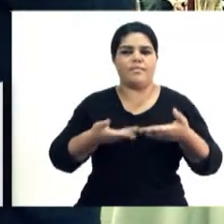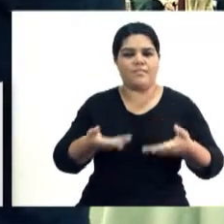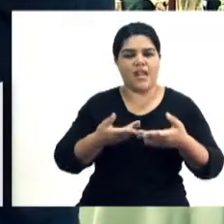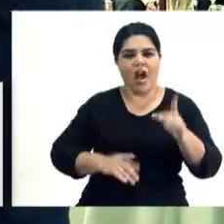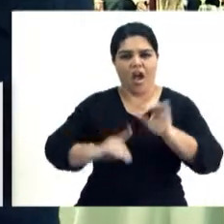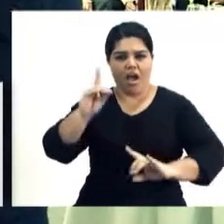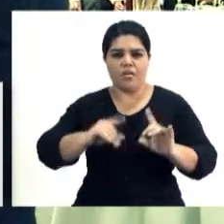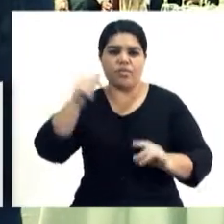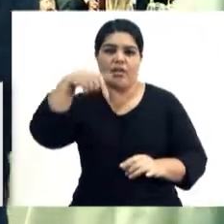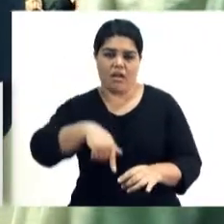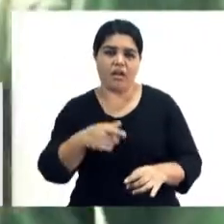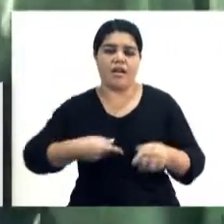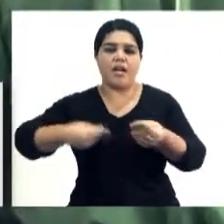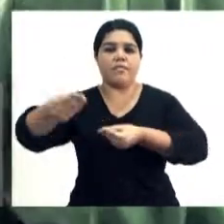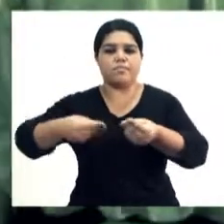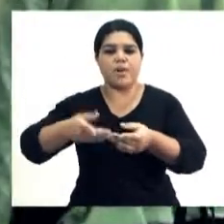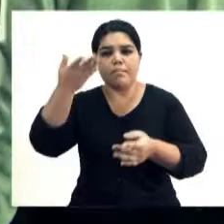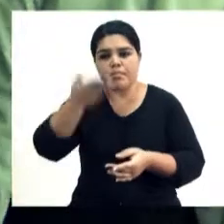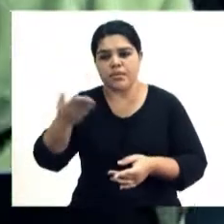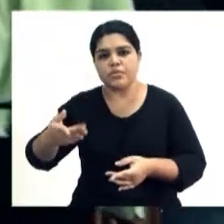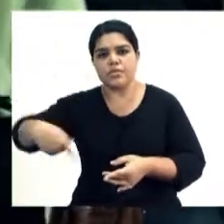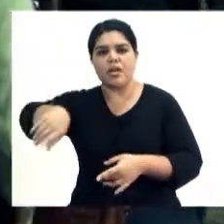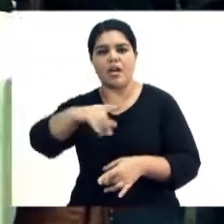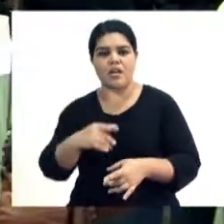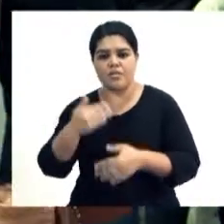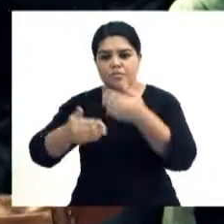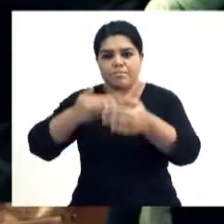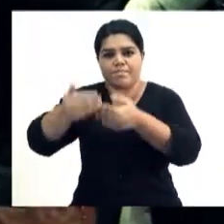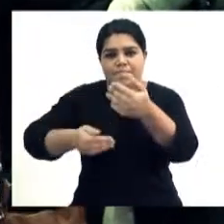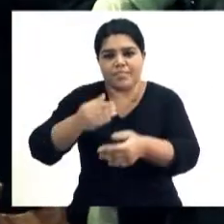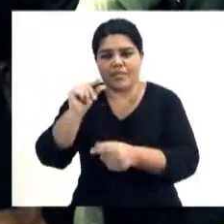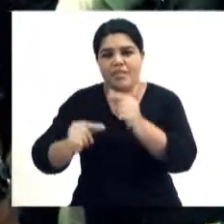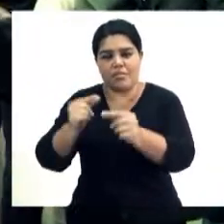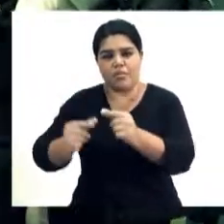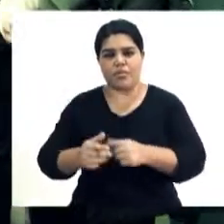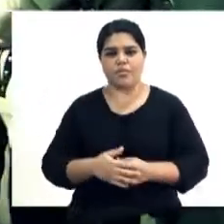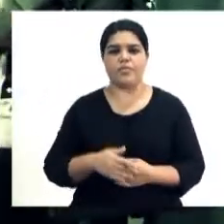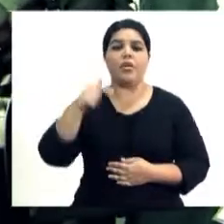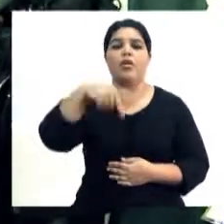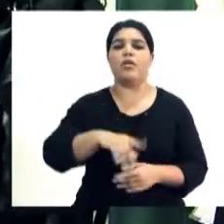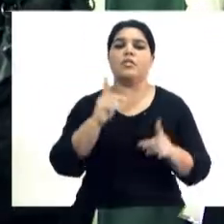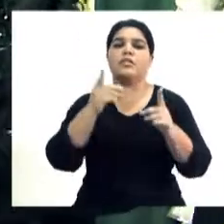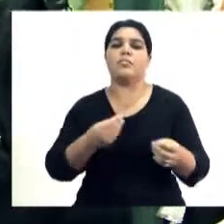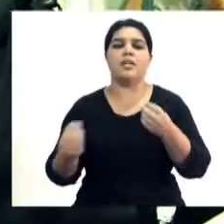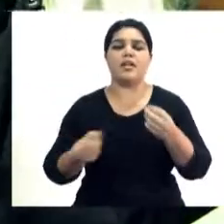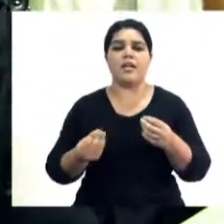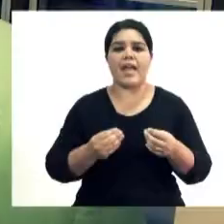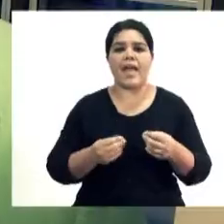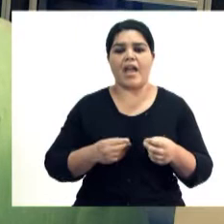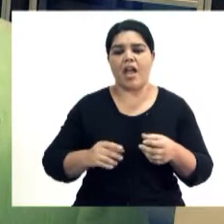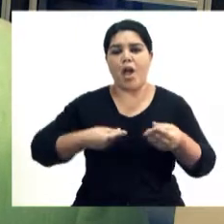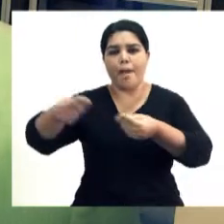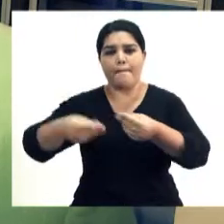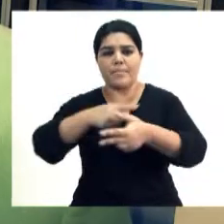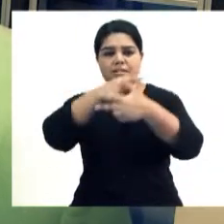intangibles que reciben los emprendedores que están en el proceso de incubación. Hoy también en el acto vamos a hacer la graduación de tres